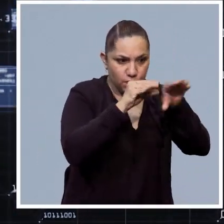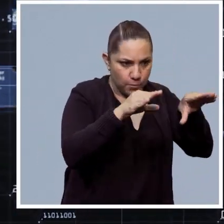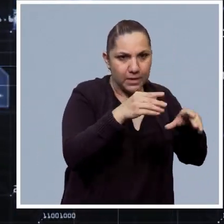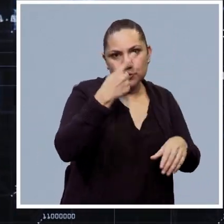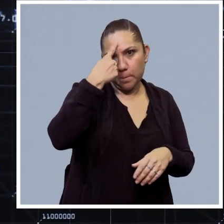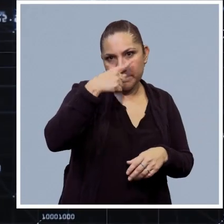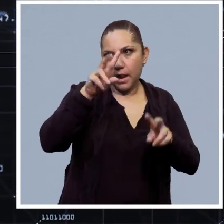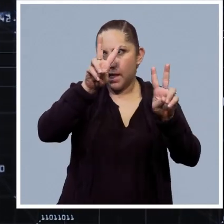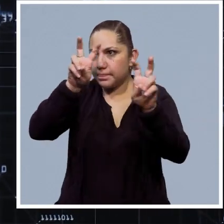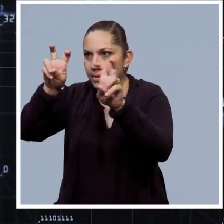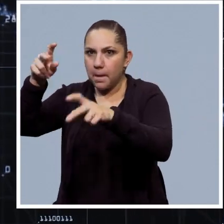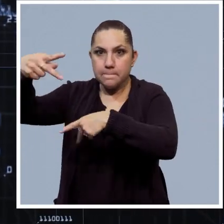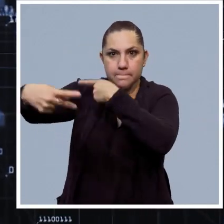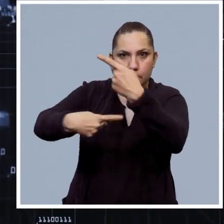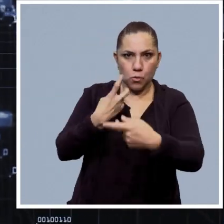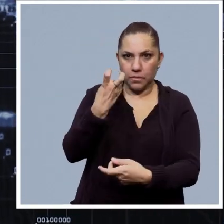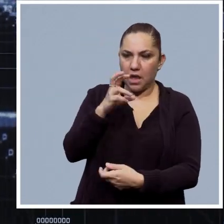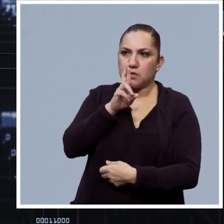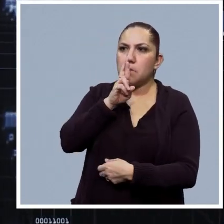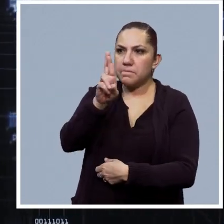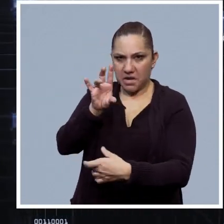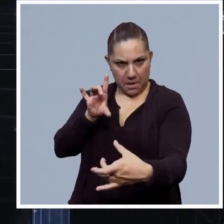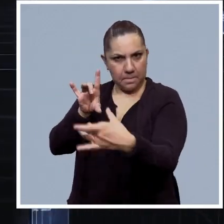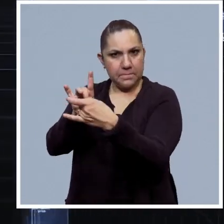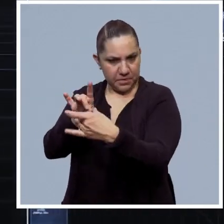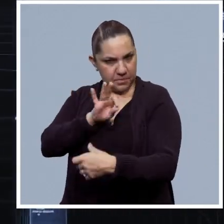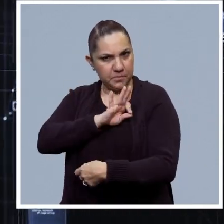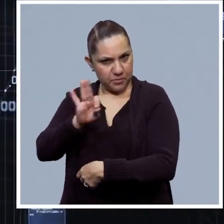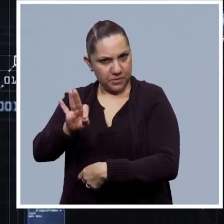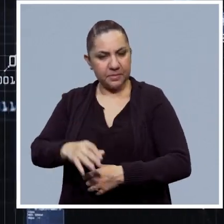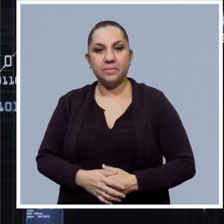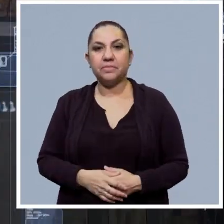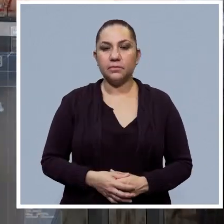conocimientos para responder a una variedad de temas y preguntas.